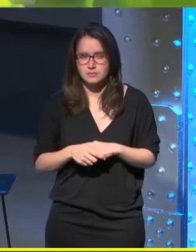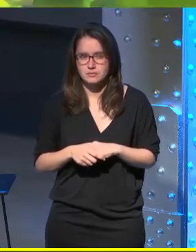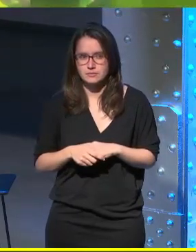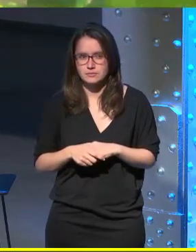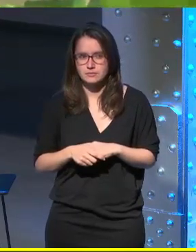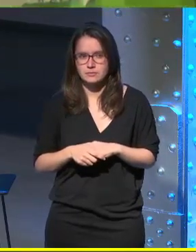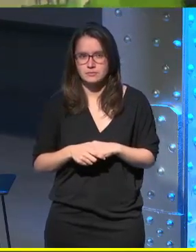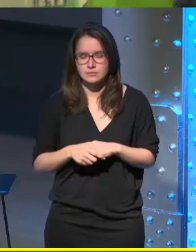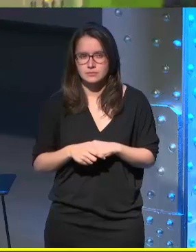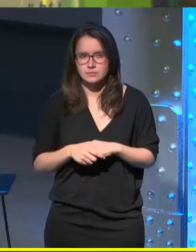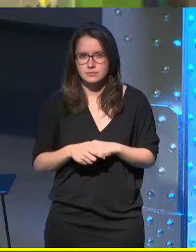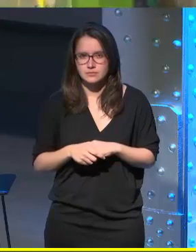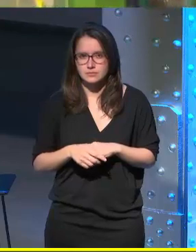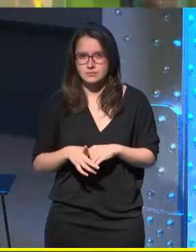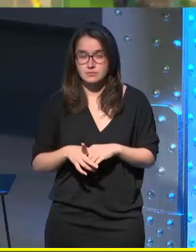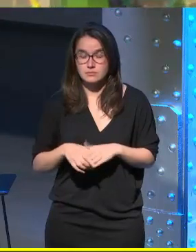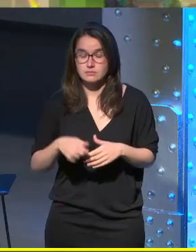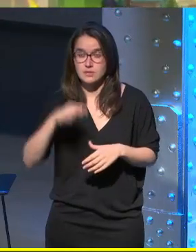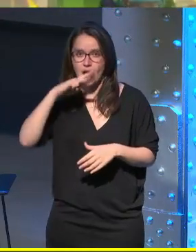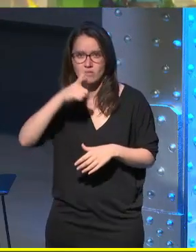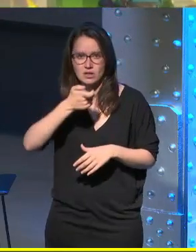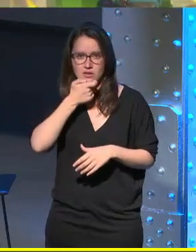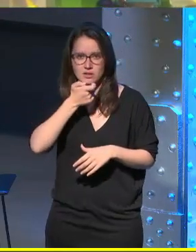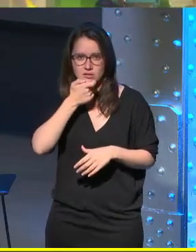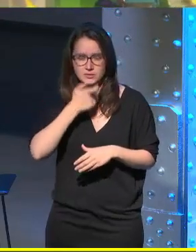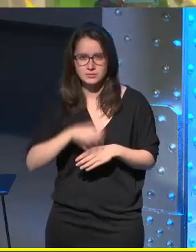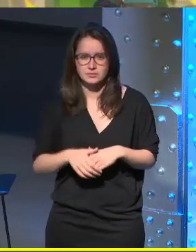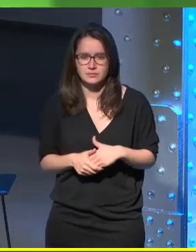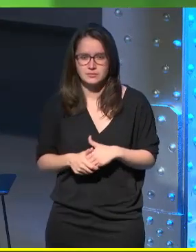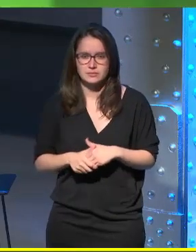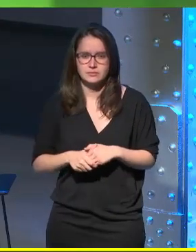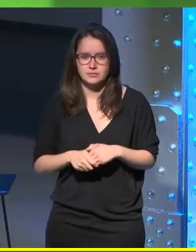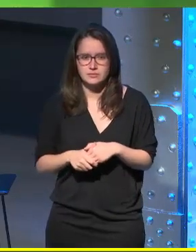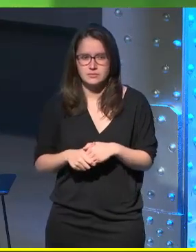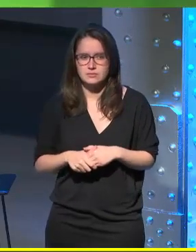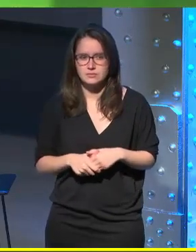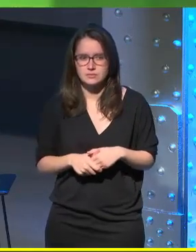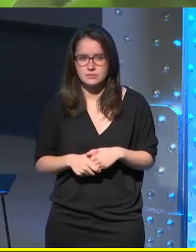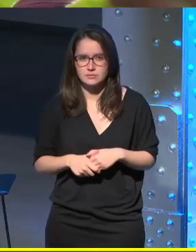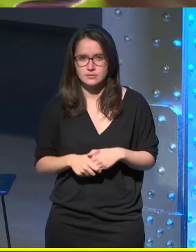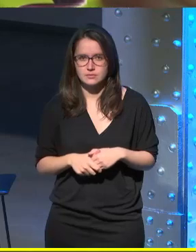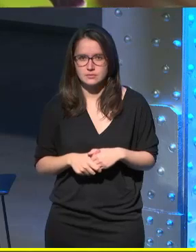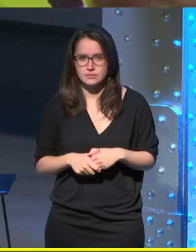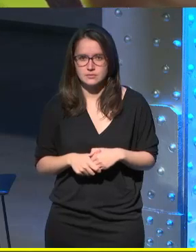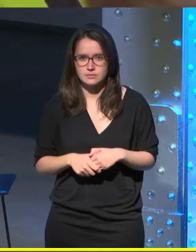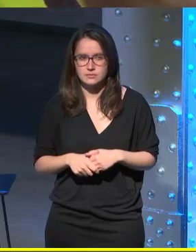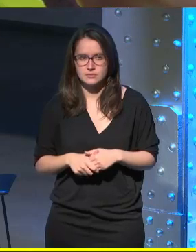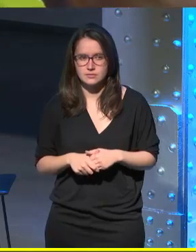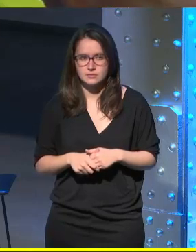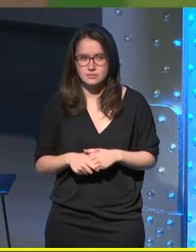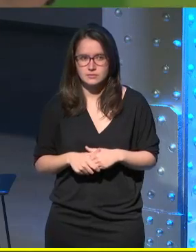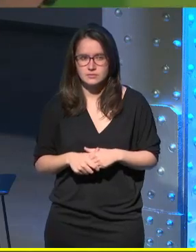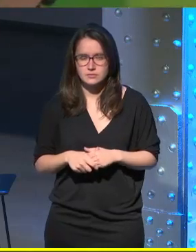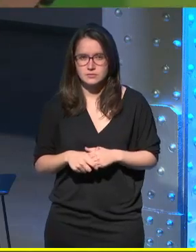Club Imagine the web of the future where you can draw inspiration from the cloud in three dimensions and all around